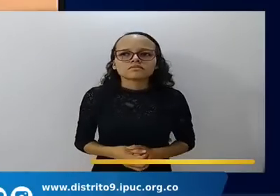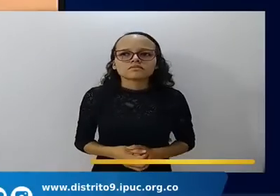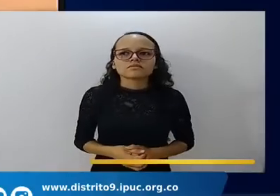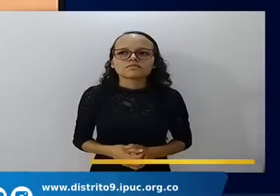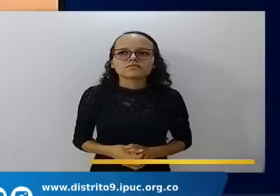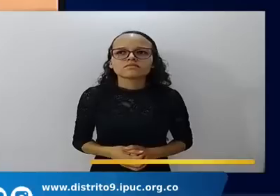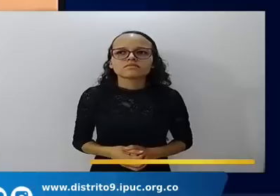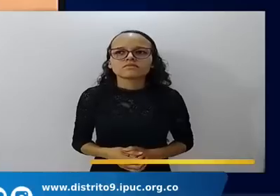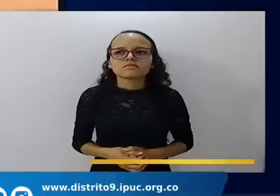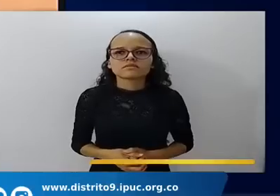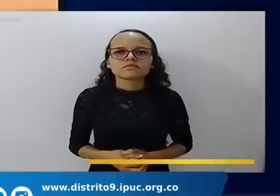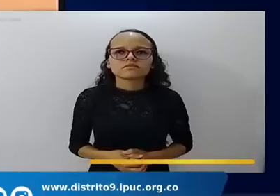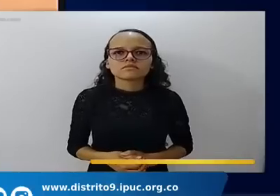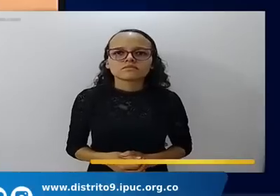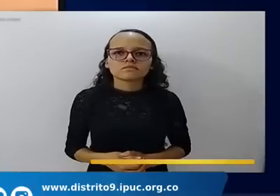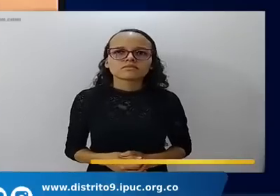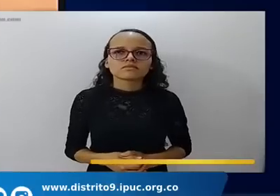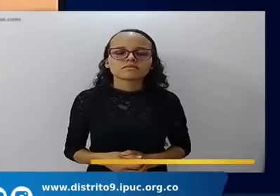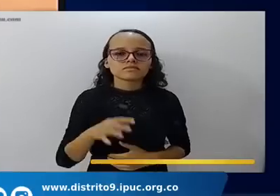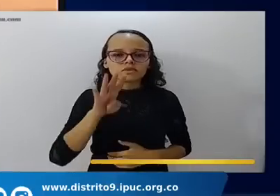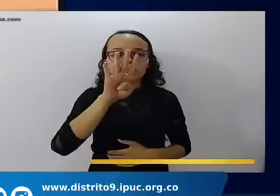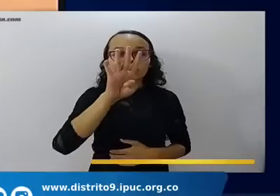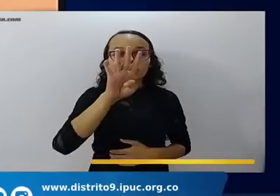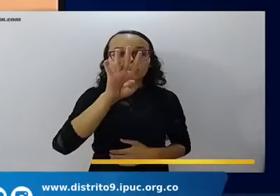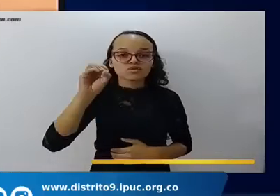400 millones de kilómetros.